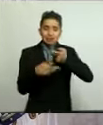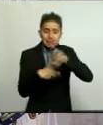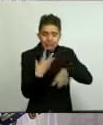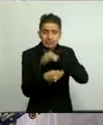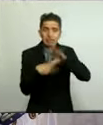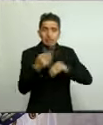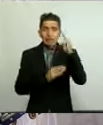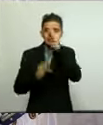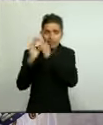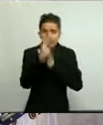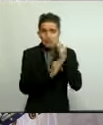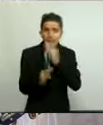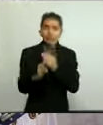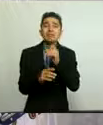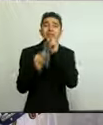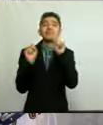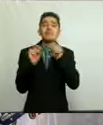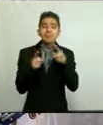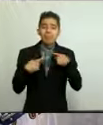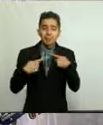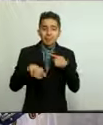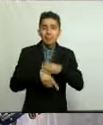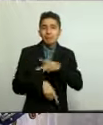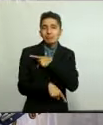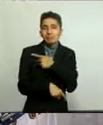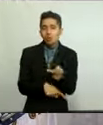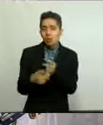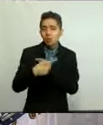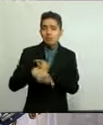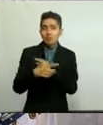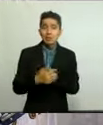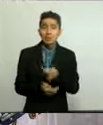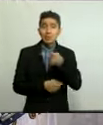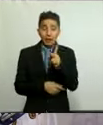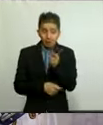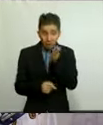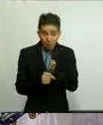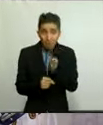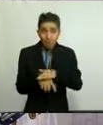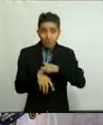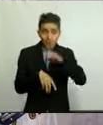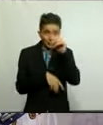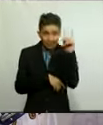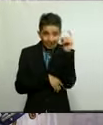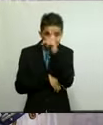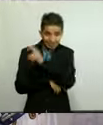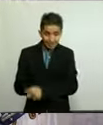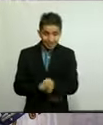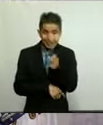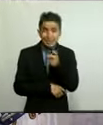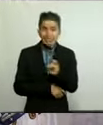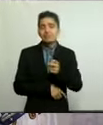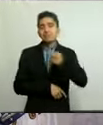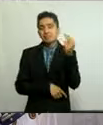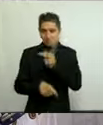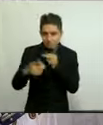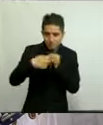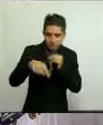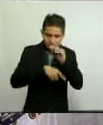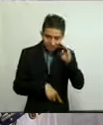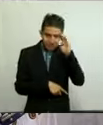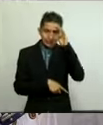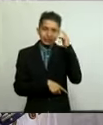las afectaciones a los que menos tienen, pero en medio de este complejo panorama debemos de ser conscientes